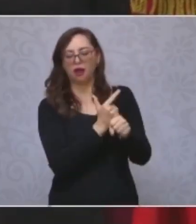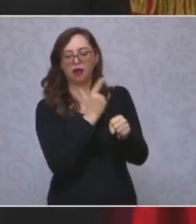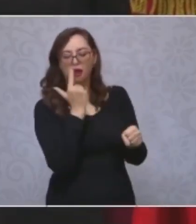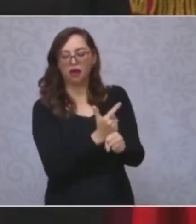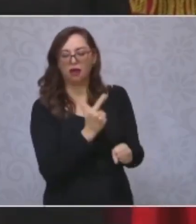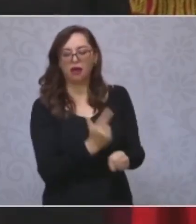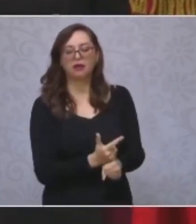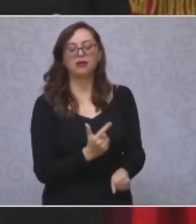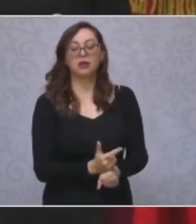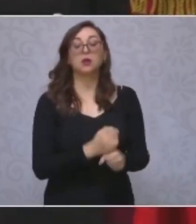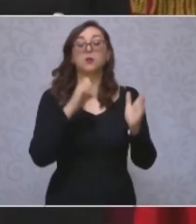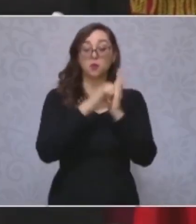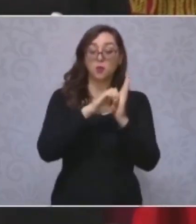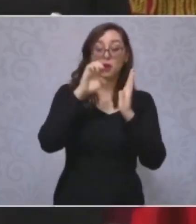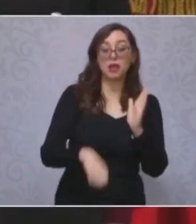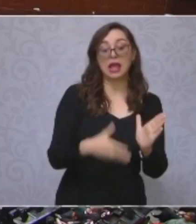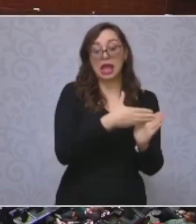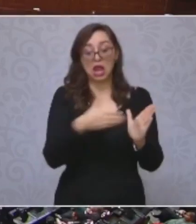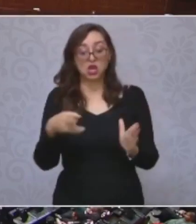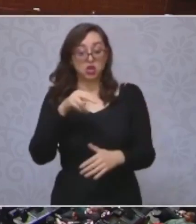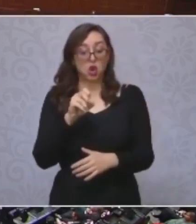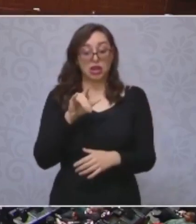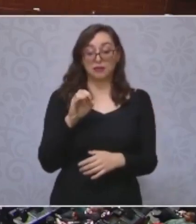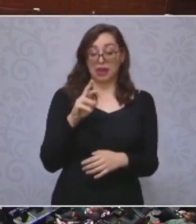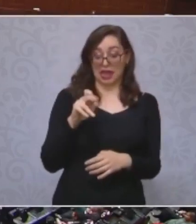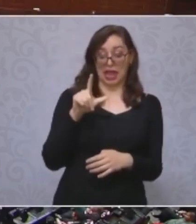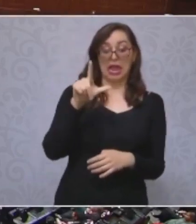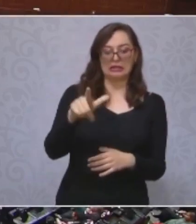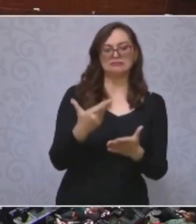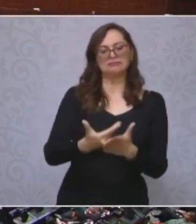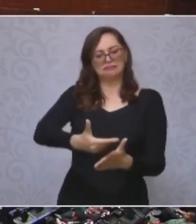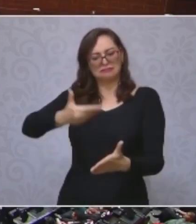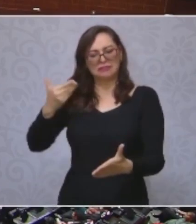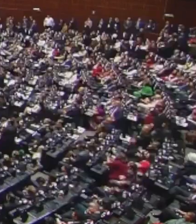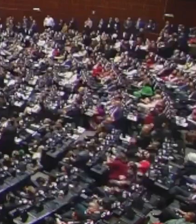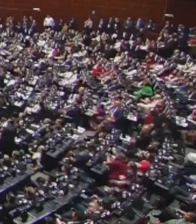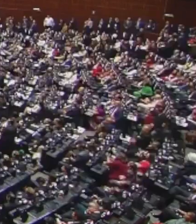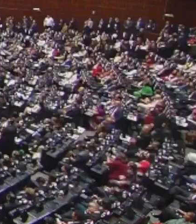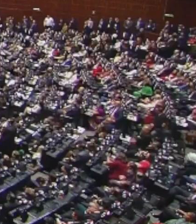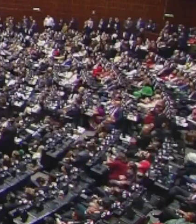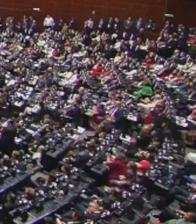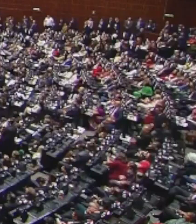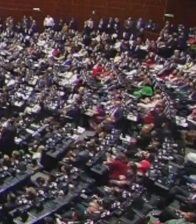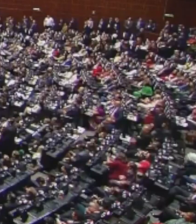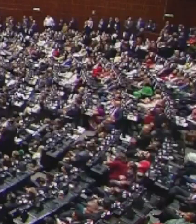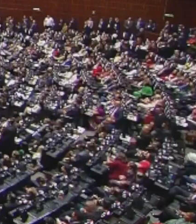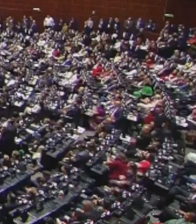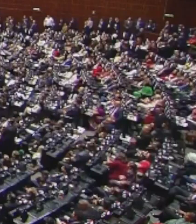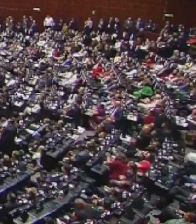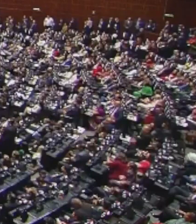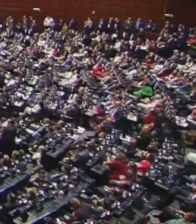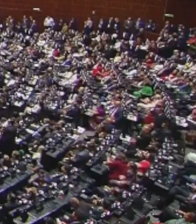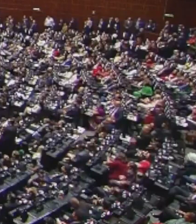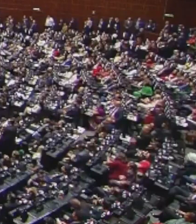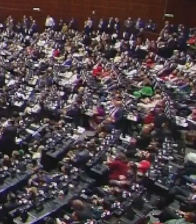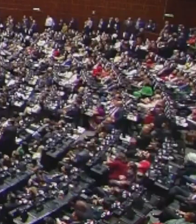ejemplo, durante el periodo neoliberal, ese que le costó tanto al pueblo de México y que marcó nuestra historia